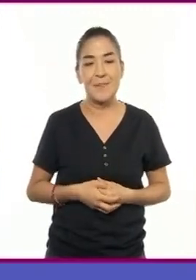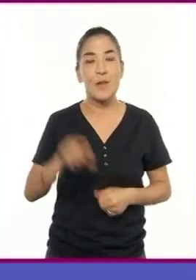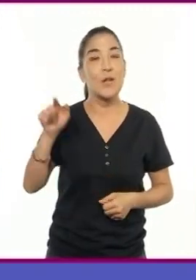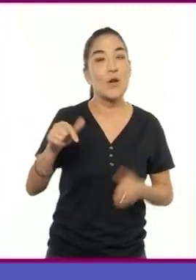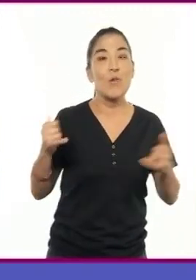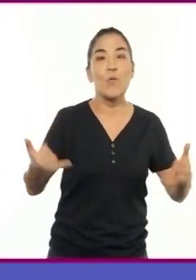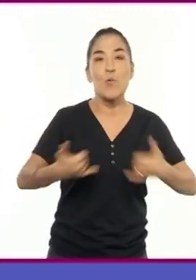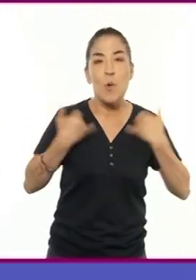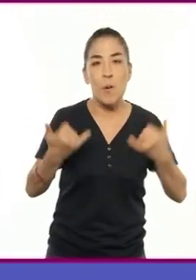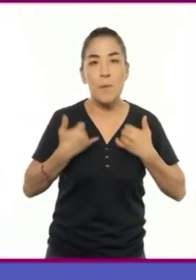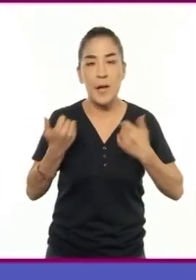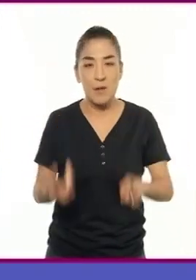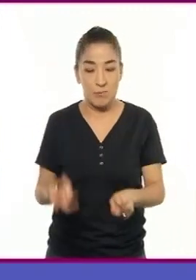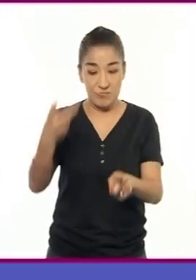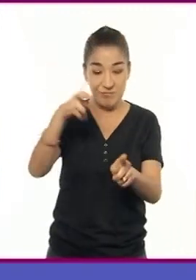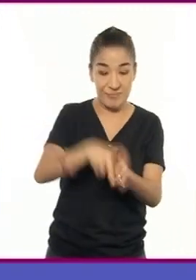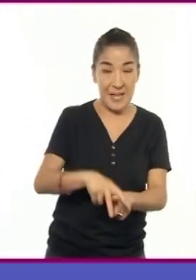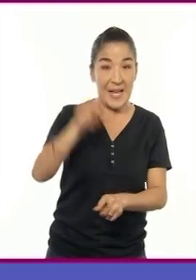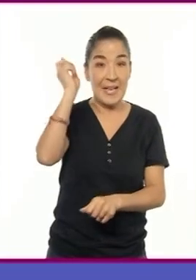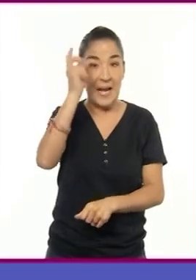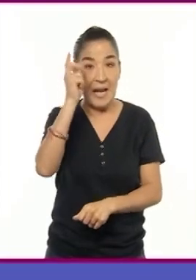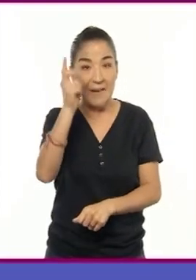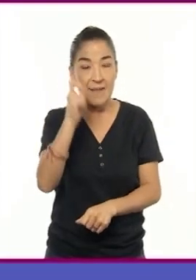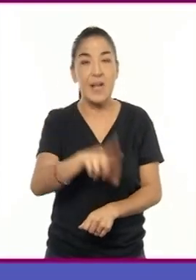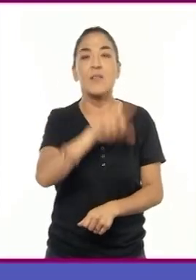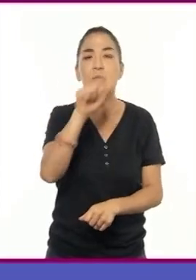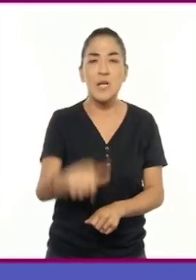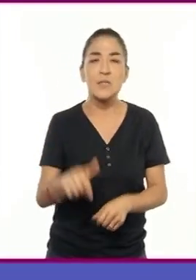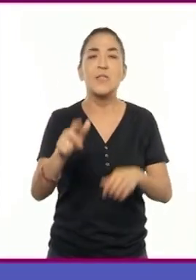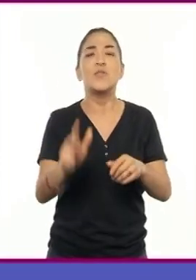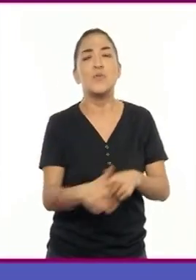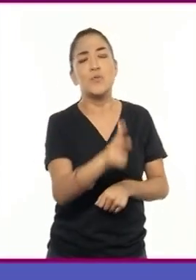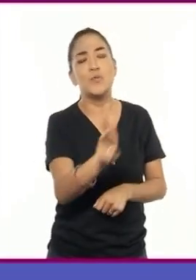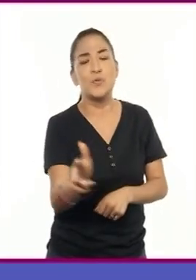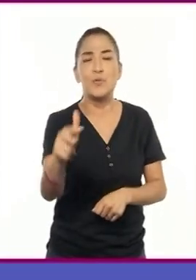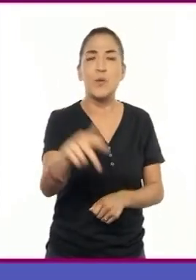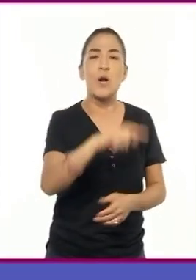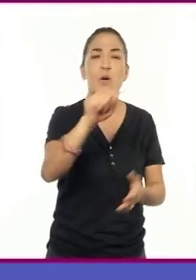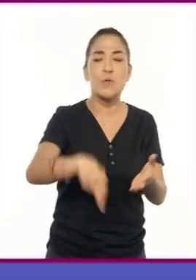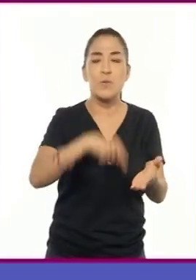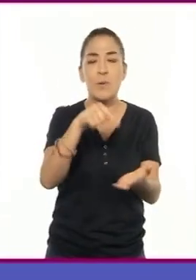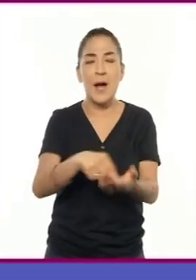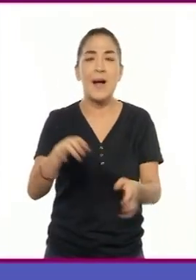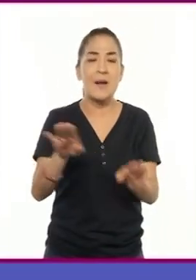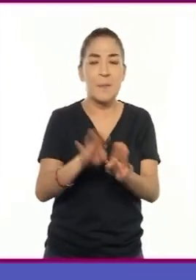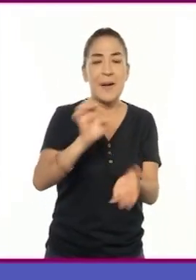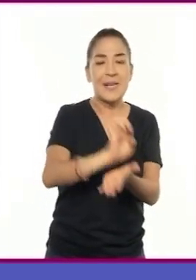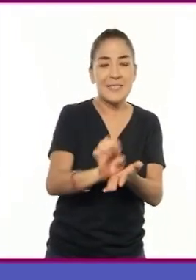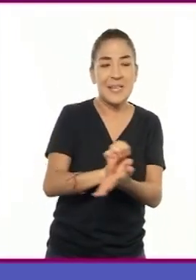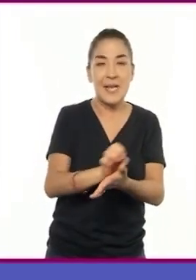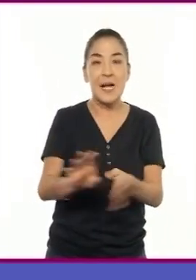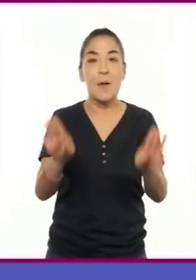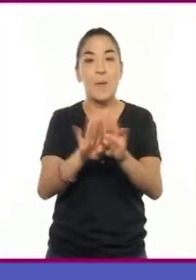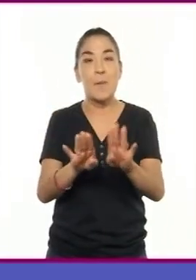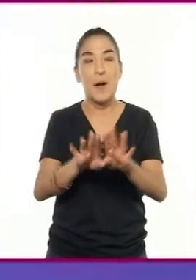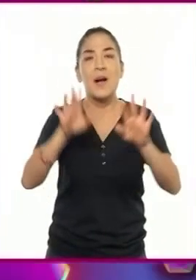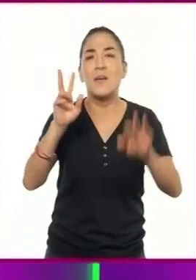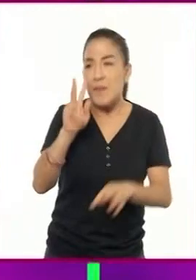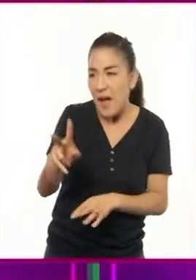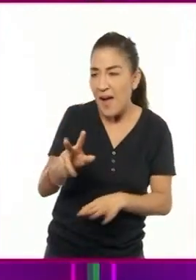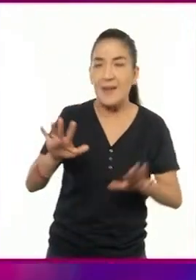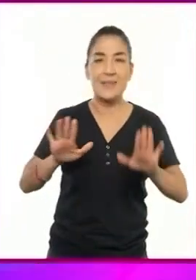joven se sube a un caballo y se pasea por todo el escenario. Algo llama su atención y se detiene. Muy bien.